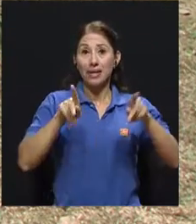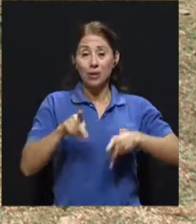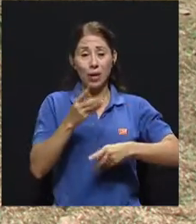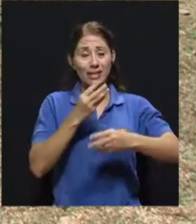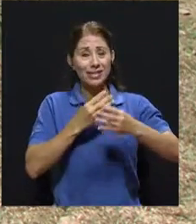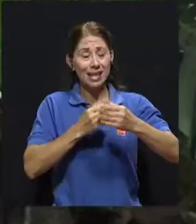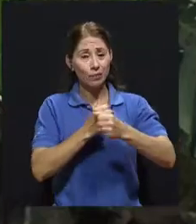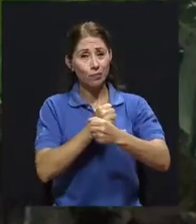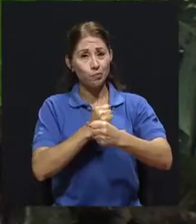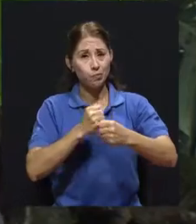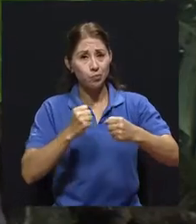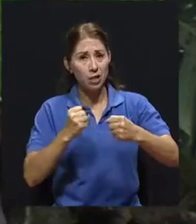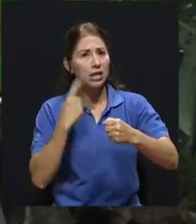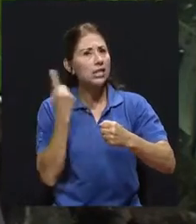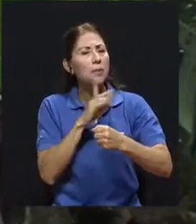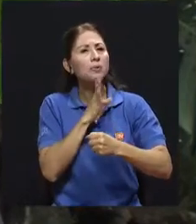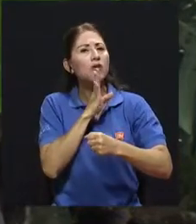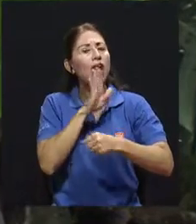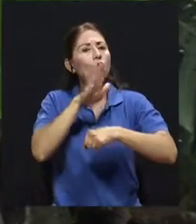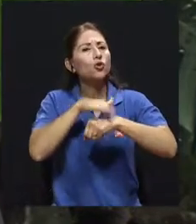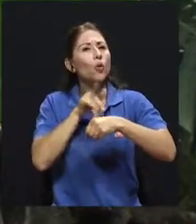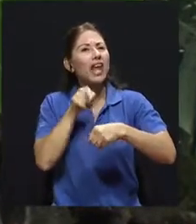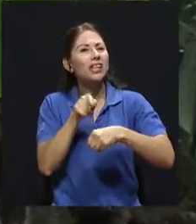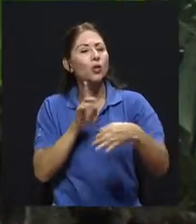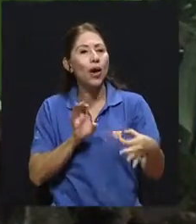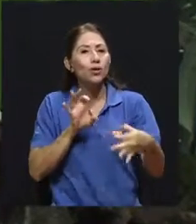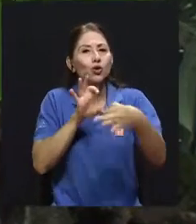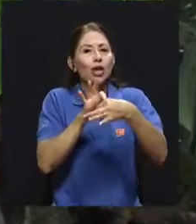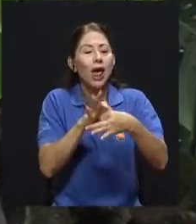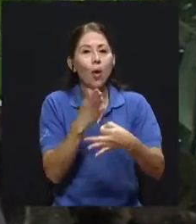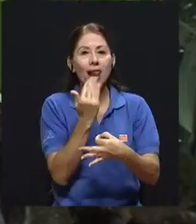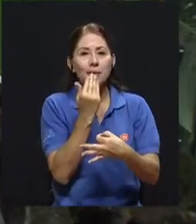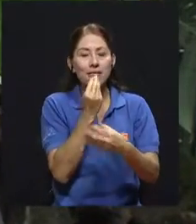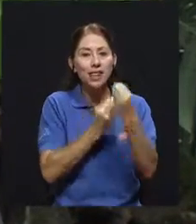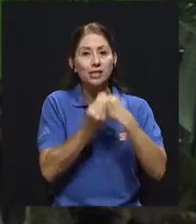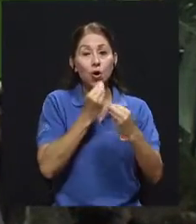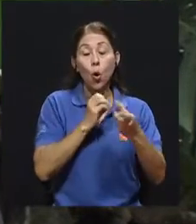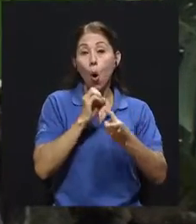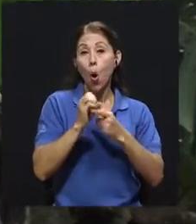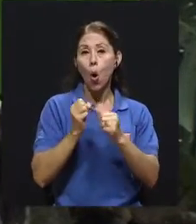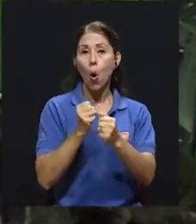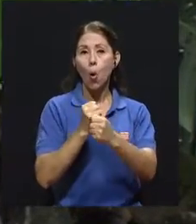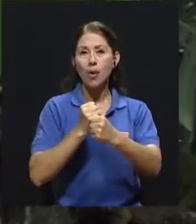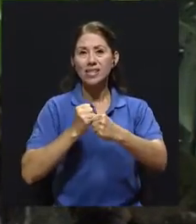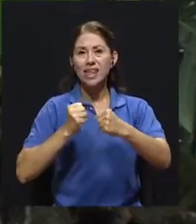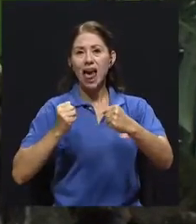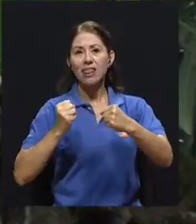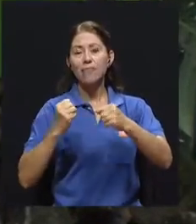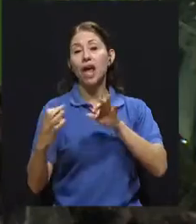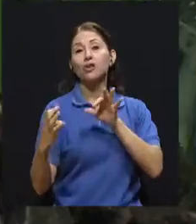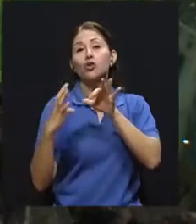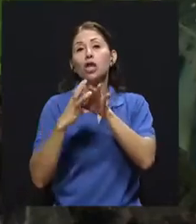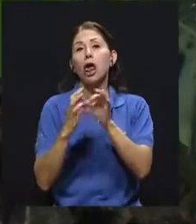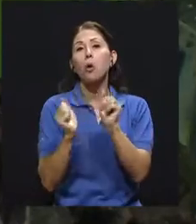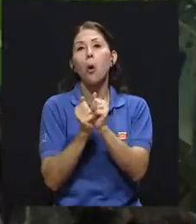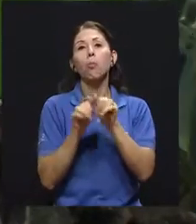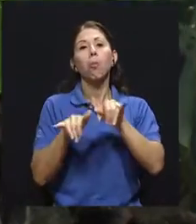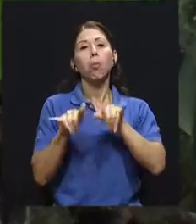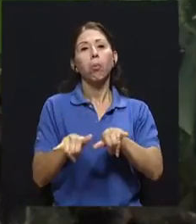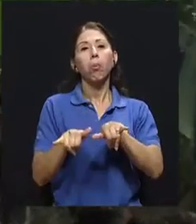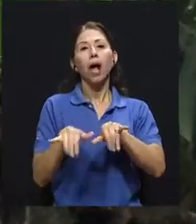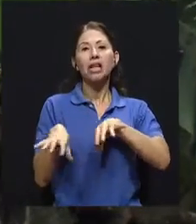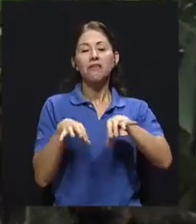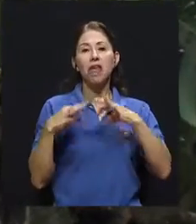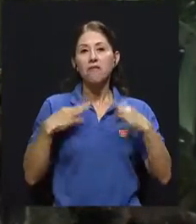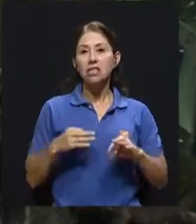o obesidad asociado a la actividad física o viendo la obesidad como un factor de